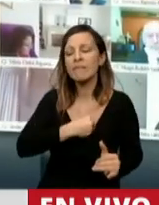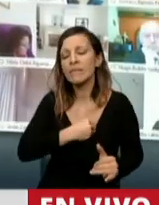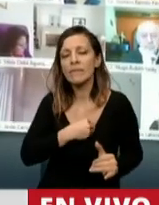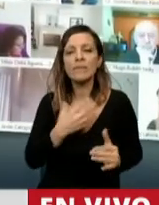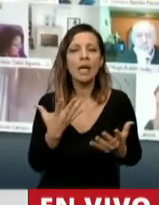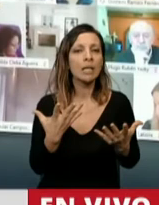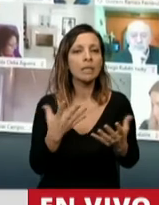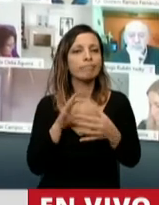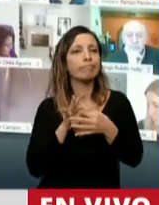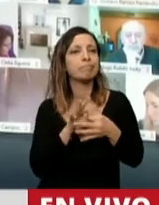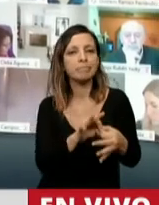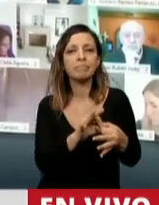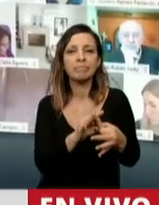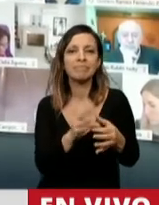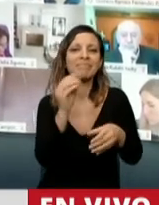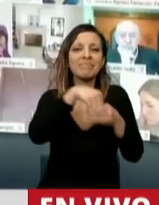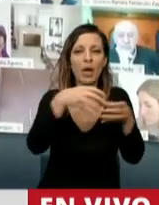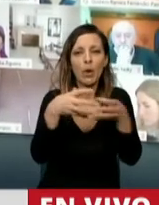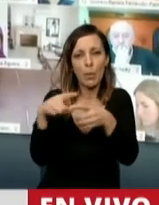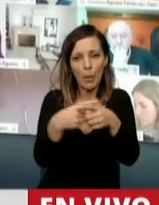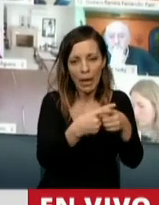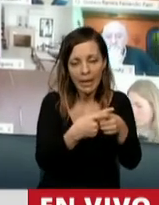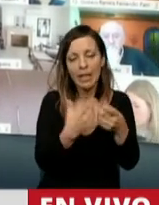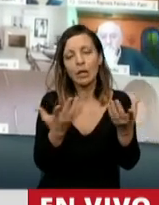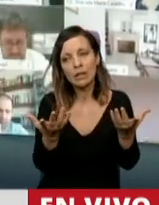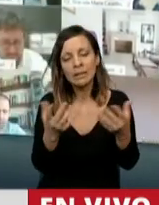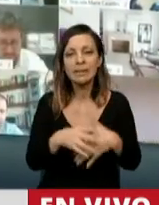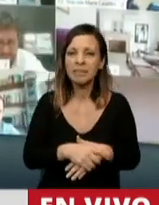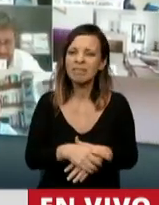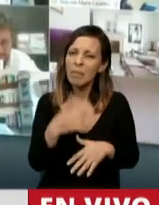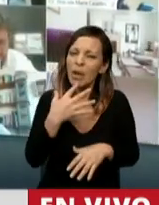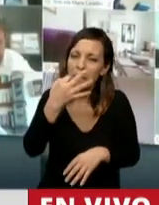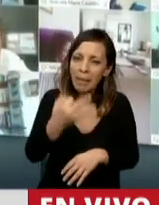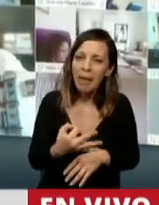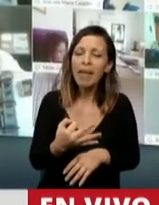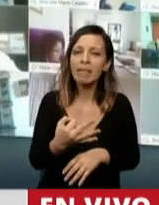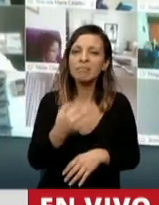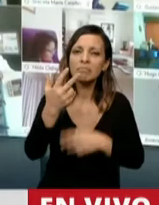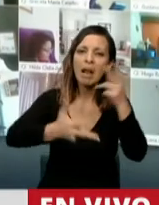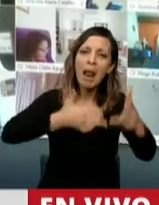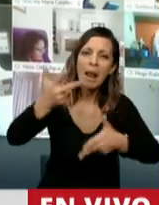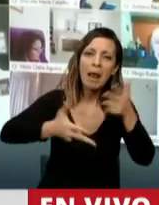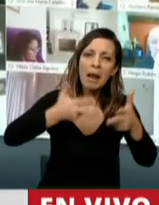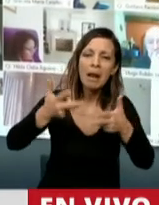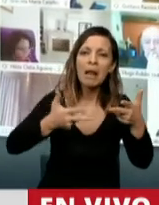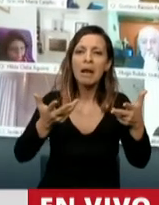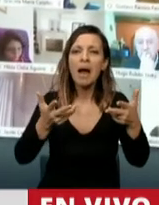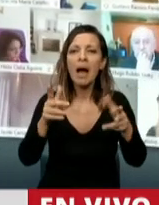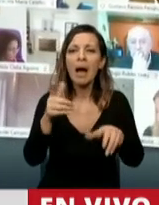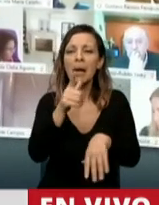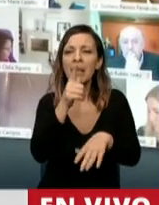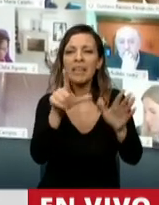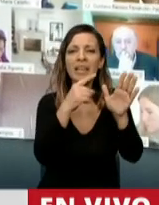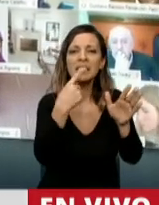productos de nuestros espacios políticos, pero la verdad que hablar como que está hecha para una sola